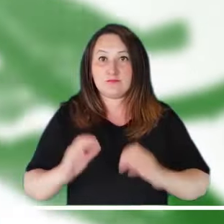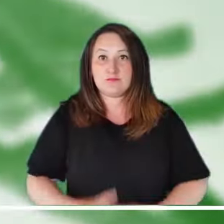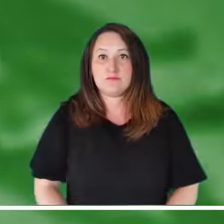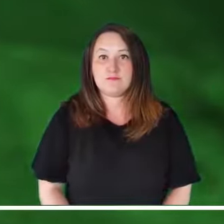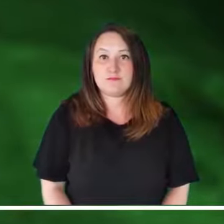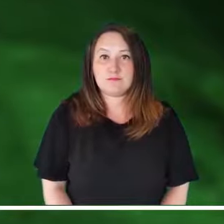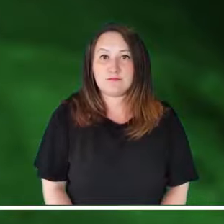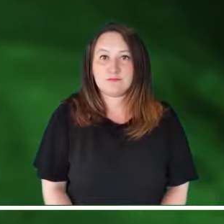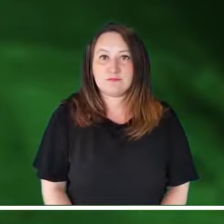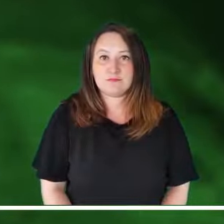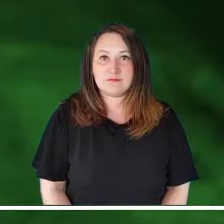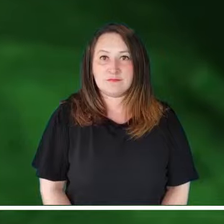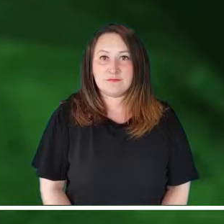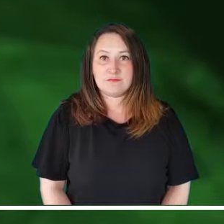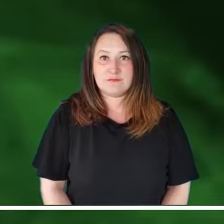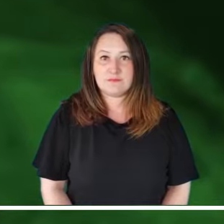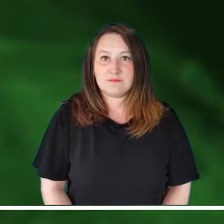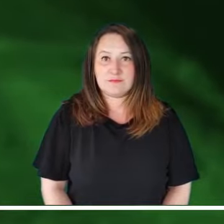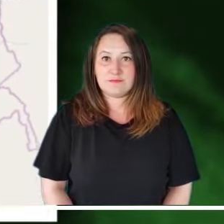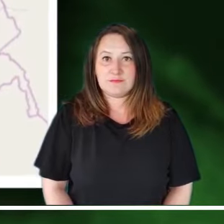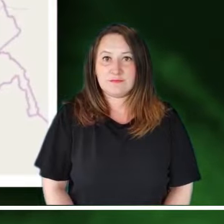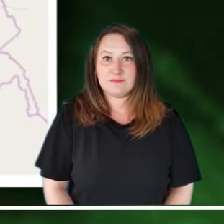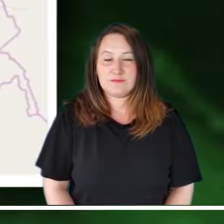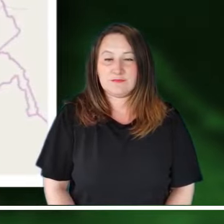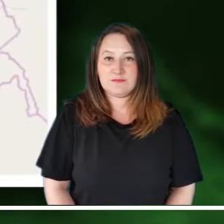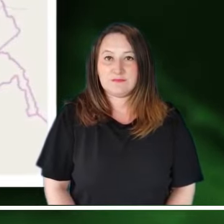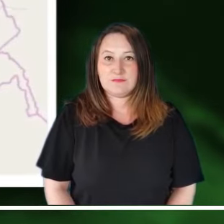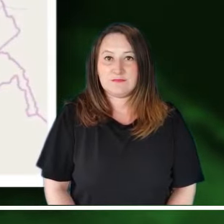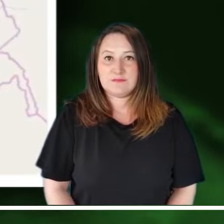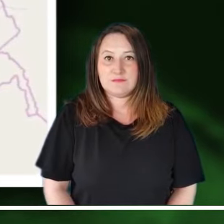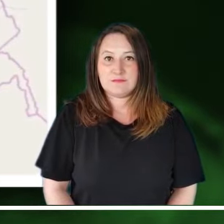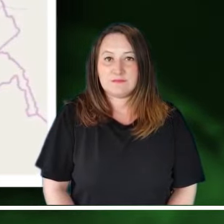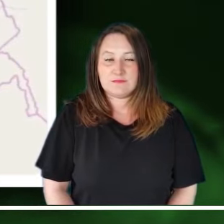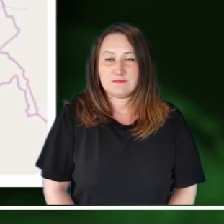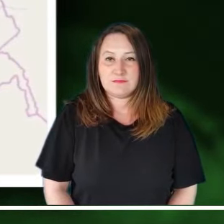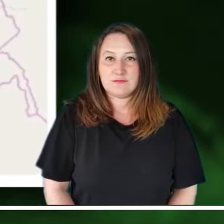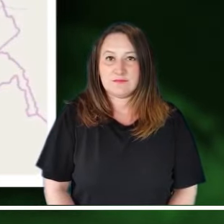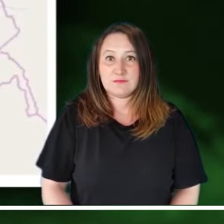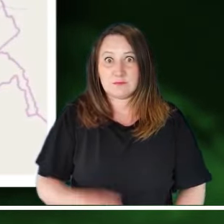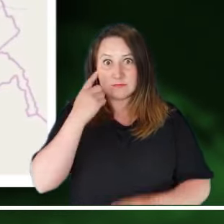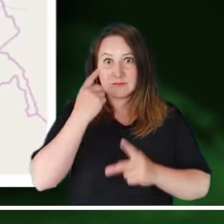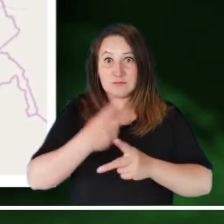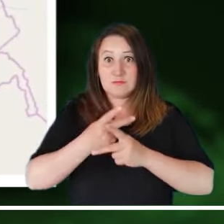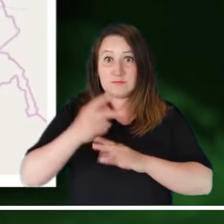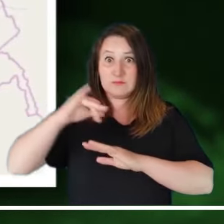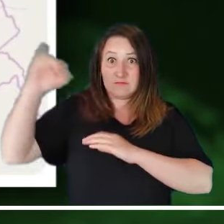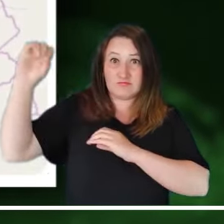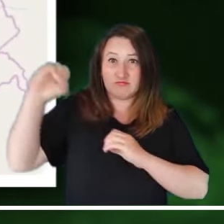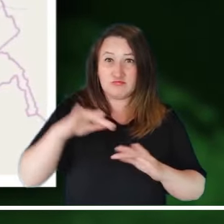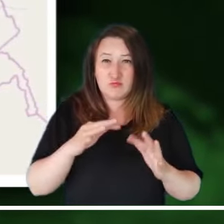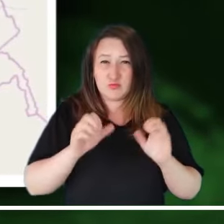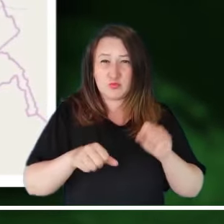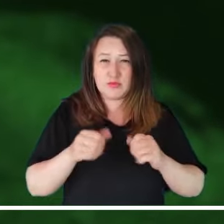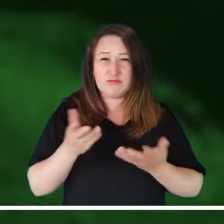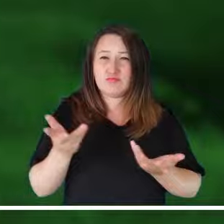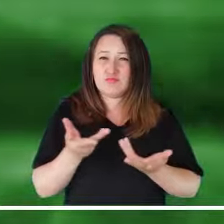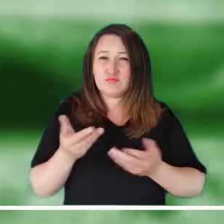Mucha atención a los deslizamientos que podrían surgir en el Pacífico, Tolima, Caldas y Cundinamarca.